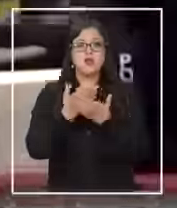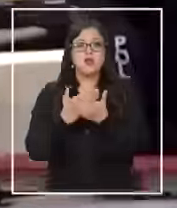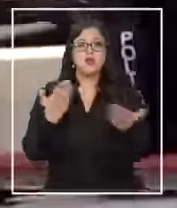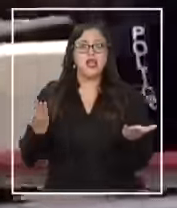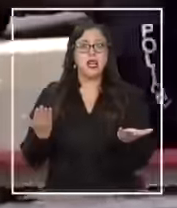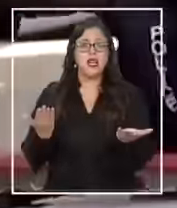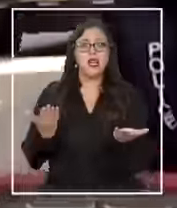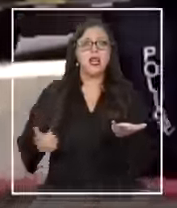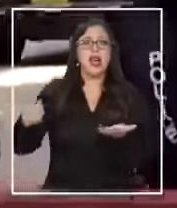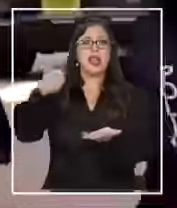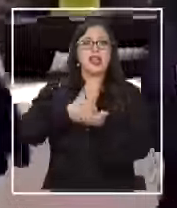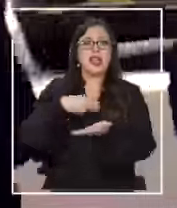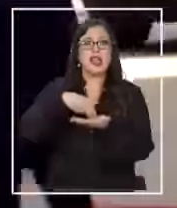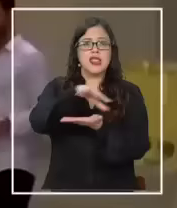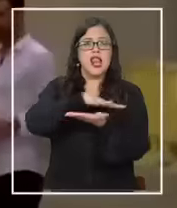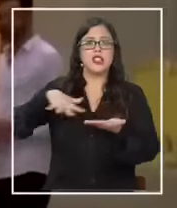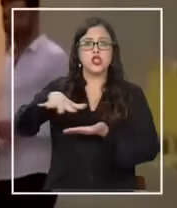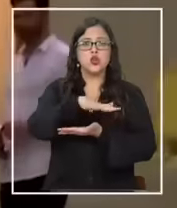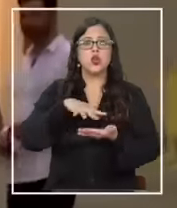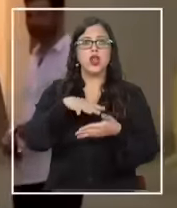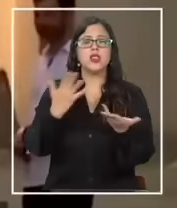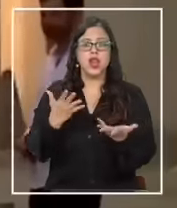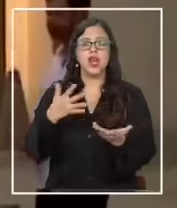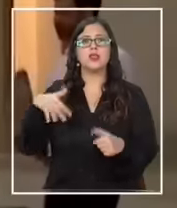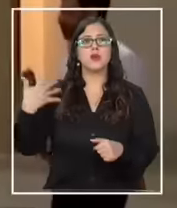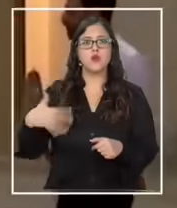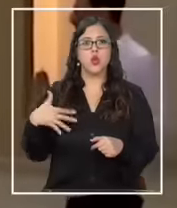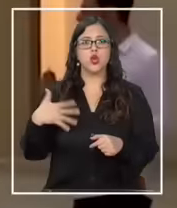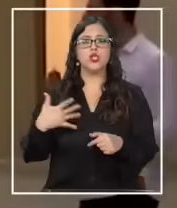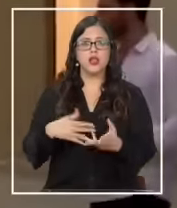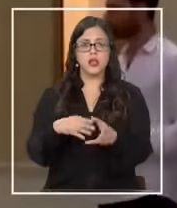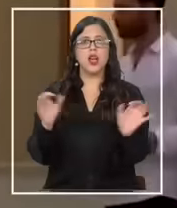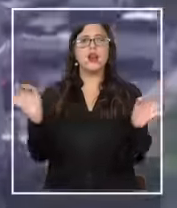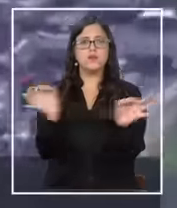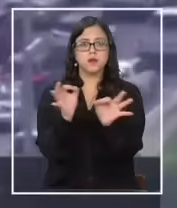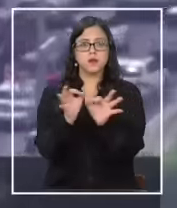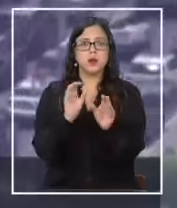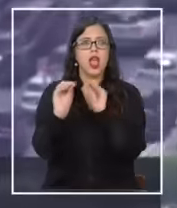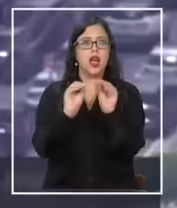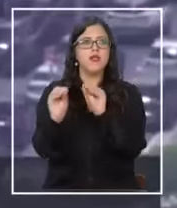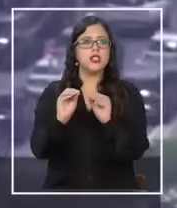nada menos que el alcalde de la ciudad para dar un importante e inusual anuncio.